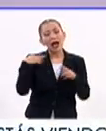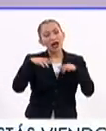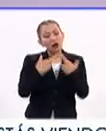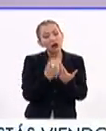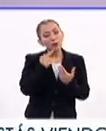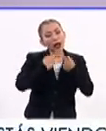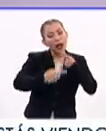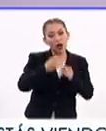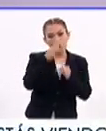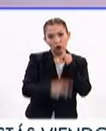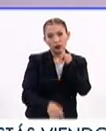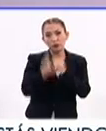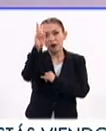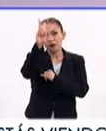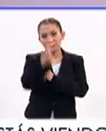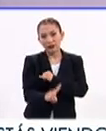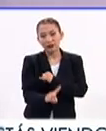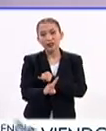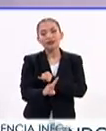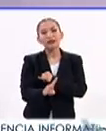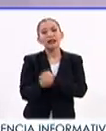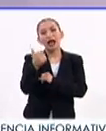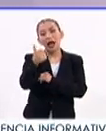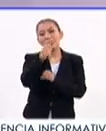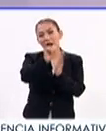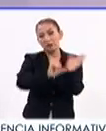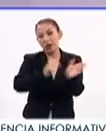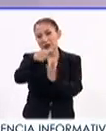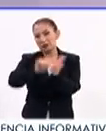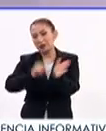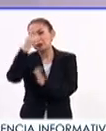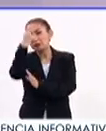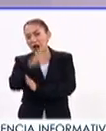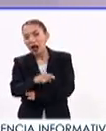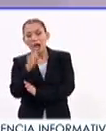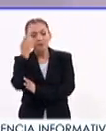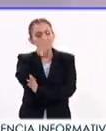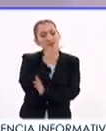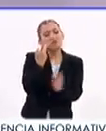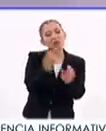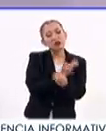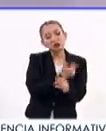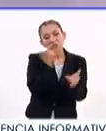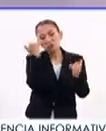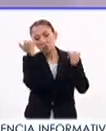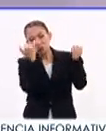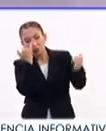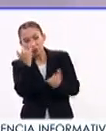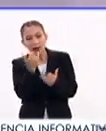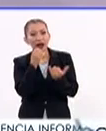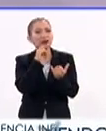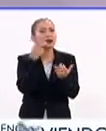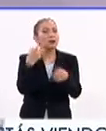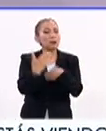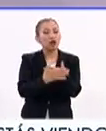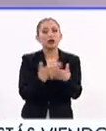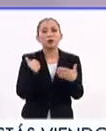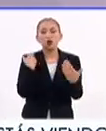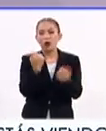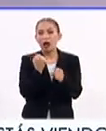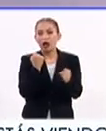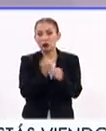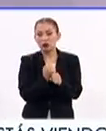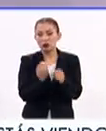se reúnen a finales el viernes, el último viernes de cada mes, para revisar las estrategias a seguir en los